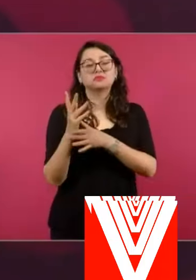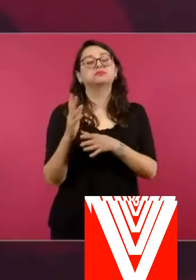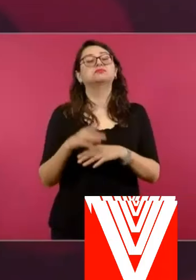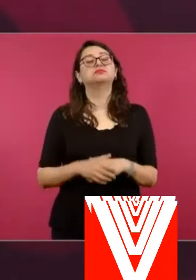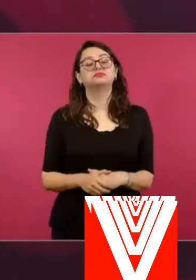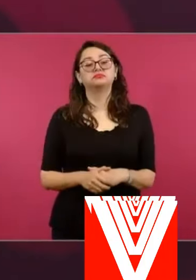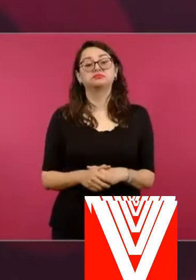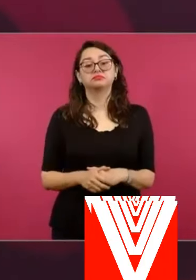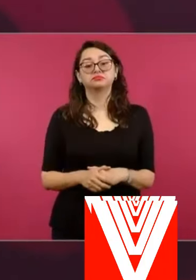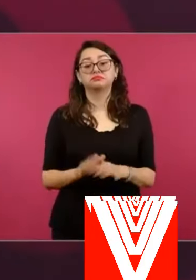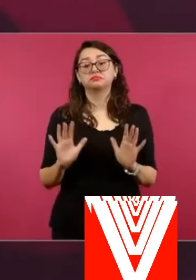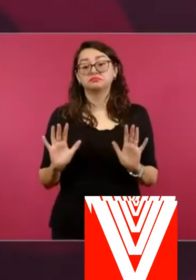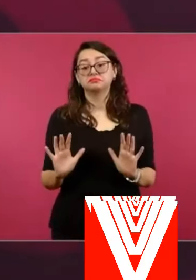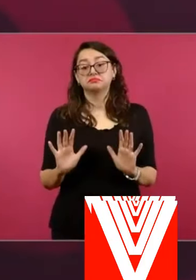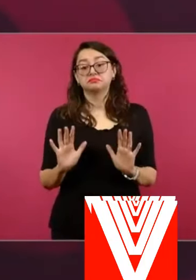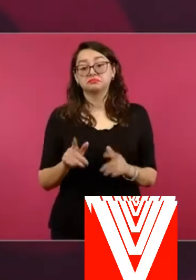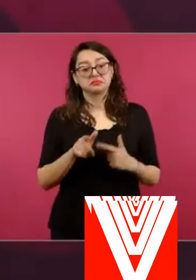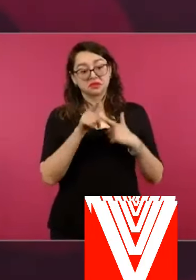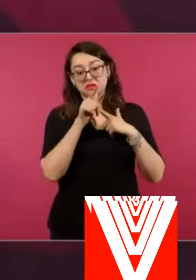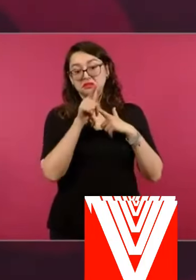sino que al día siguiente